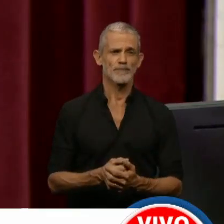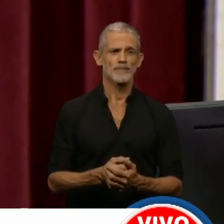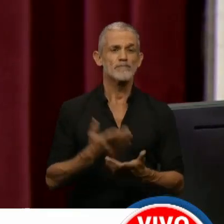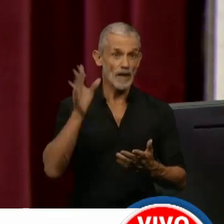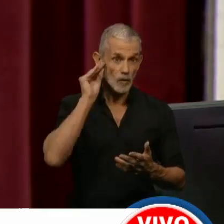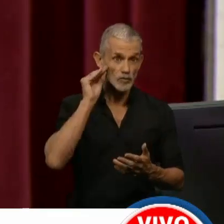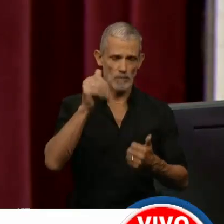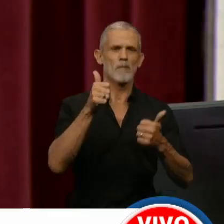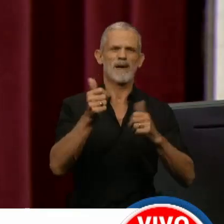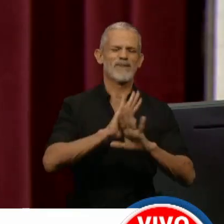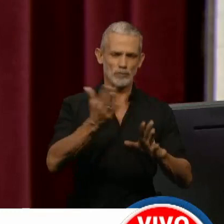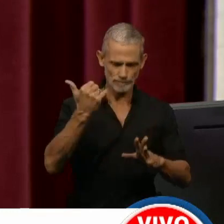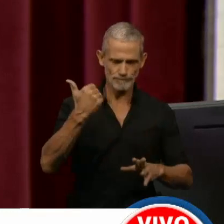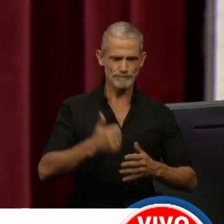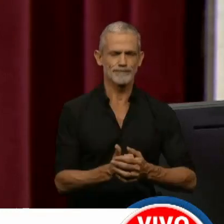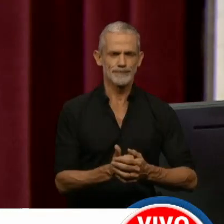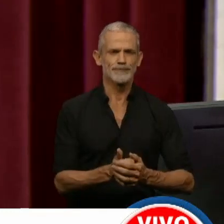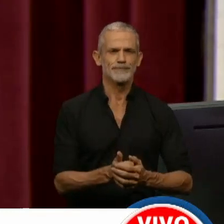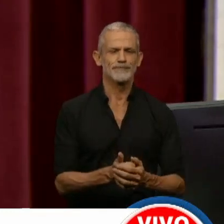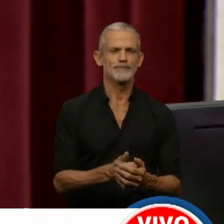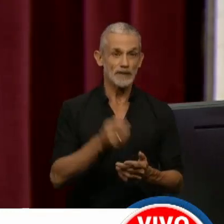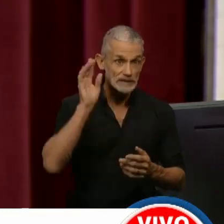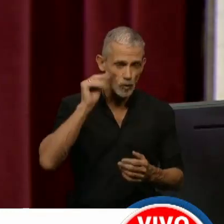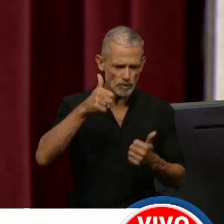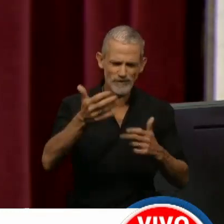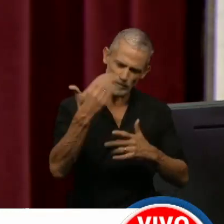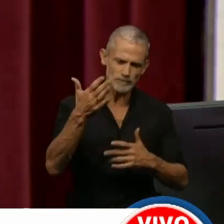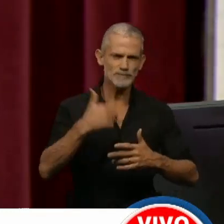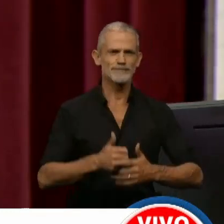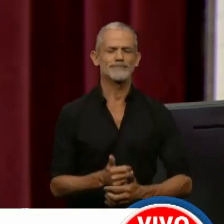¿Me escuchan? Perfectamente, métale nomás. ¿Sí me escuchan?